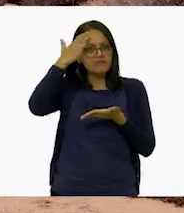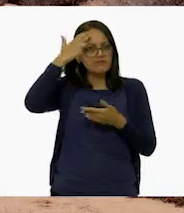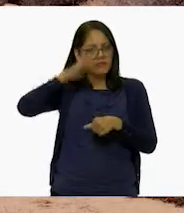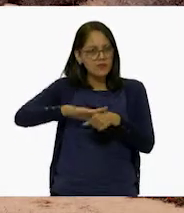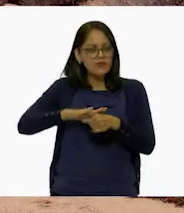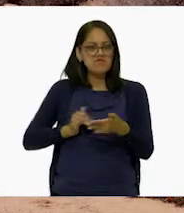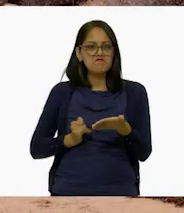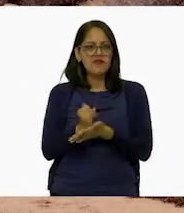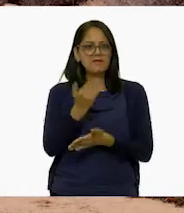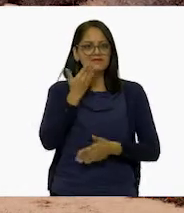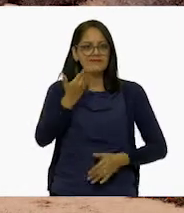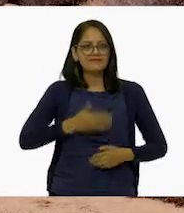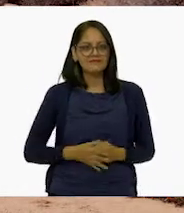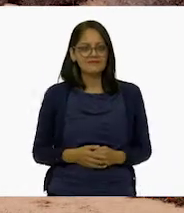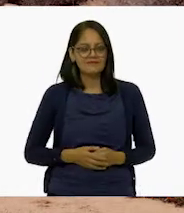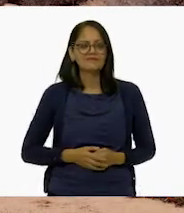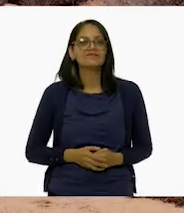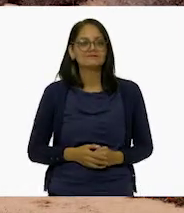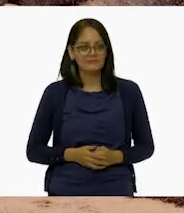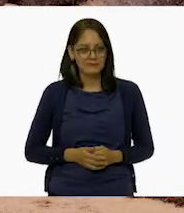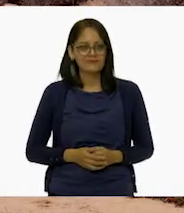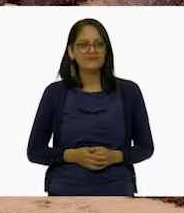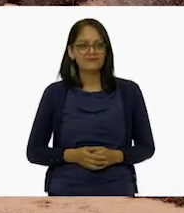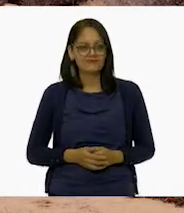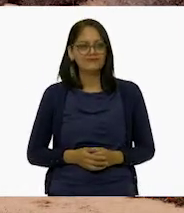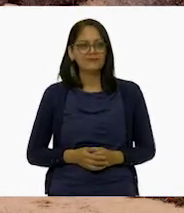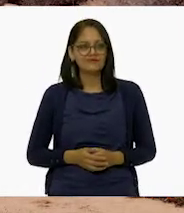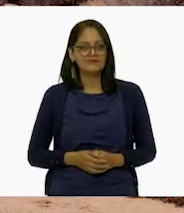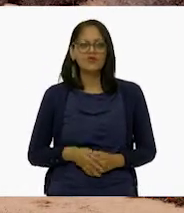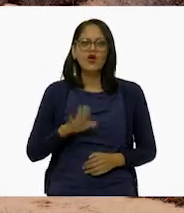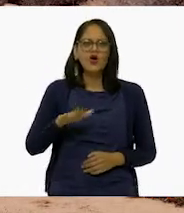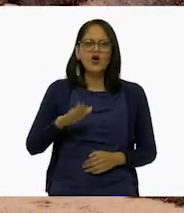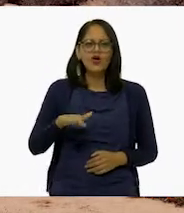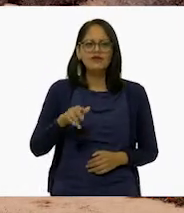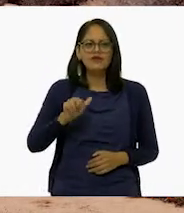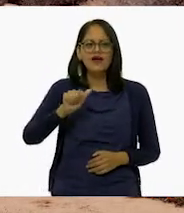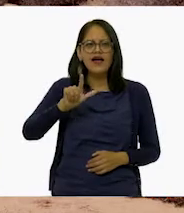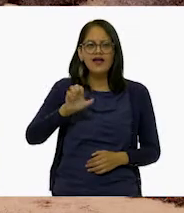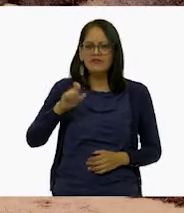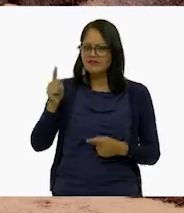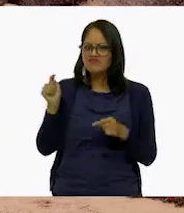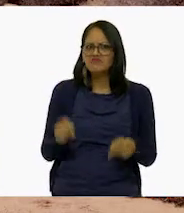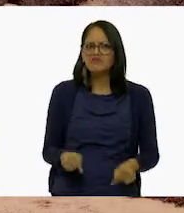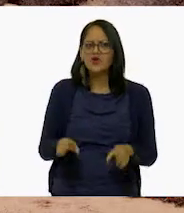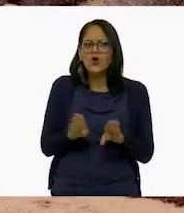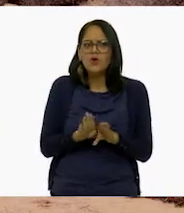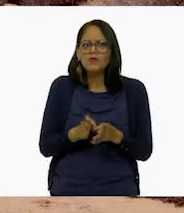decisiones, chicas. ¡Oh! ¡Qué bien! A todo esto, Ale, ¿cómo llegaste aquí?